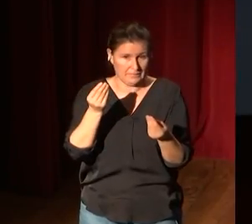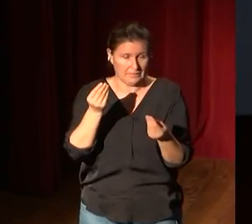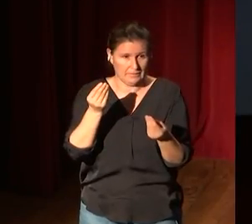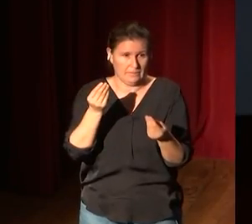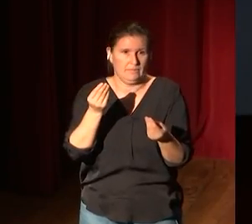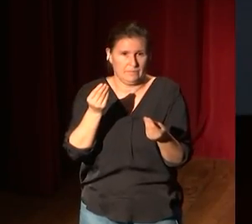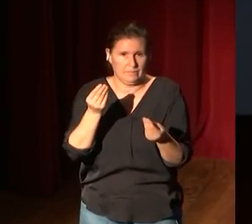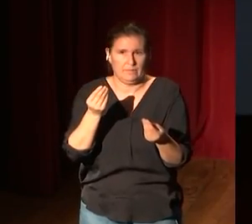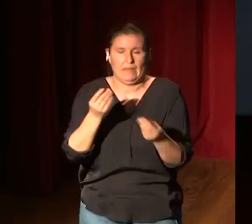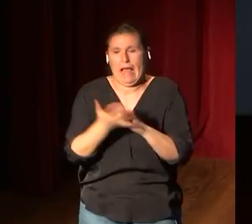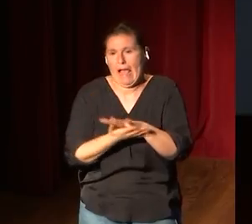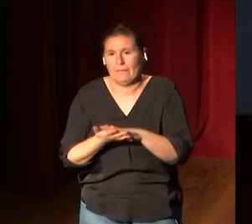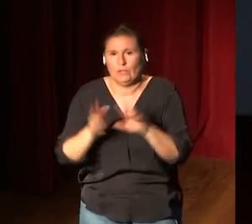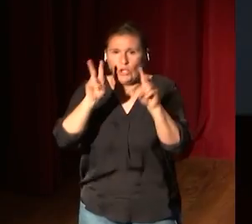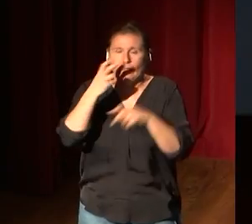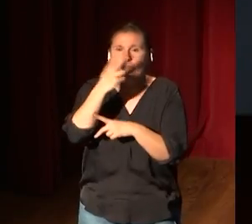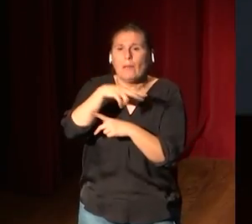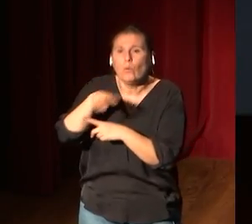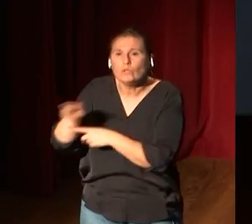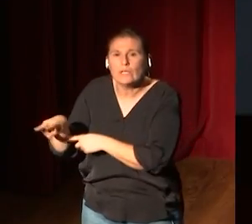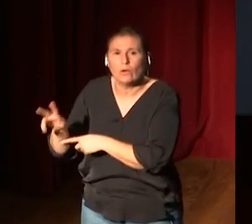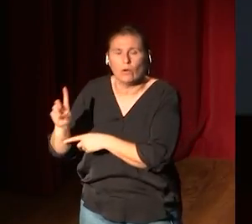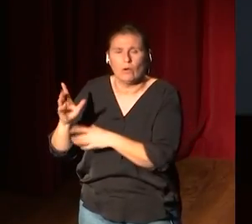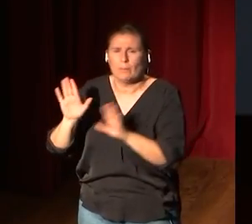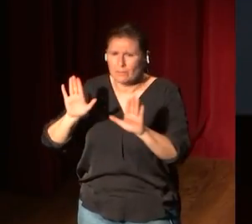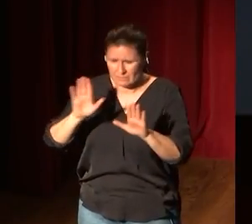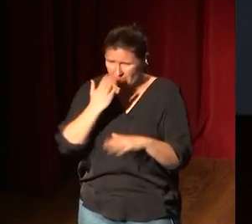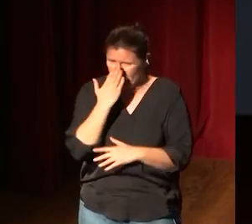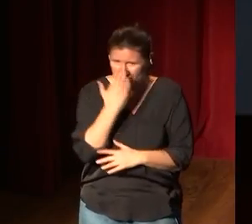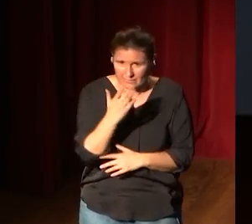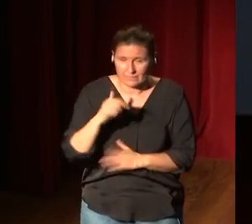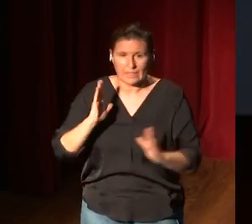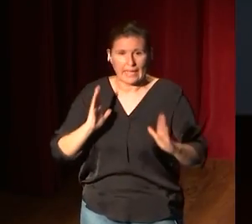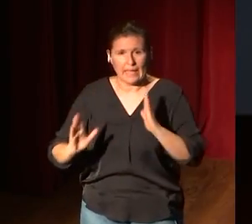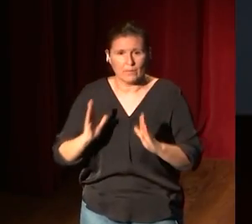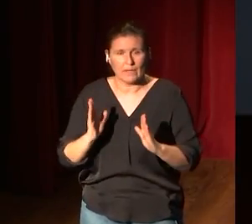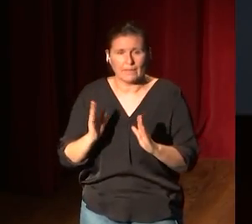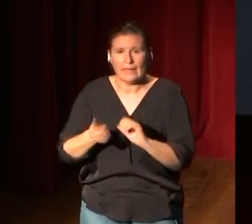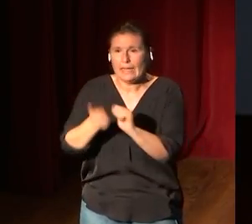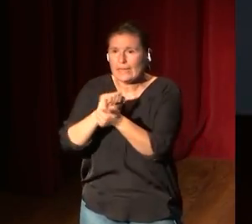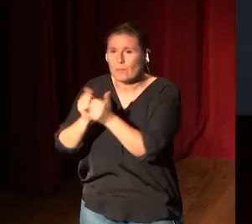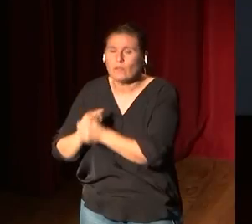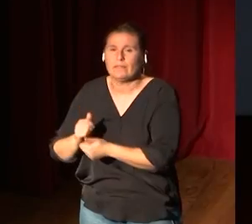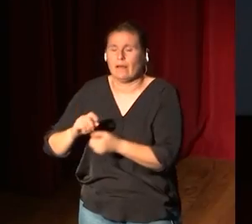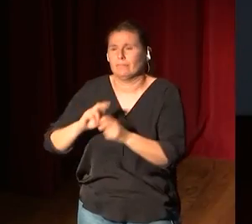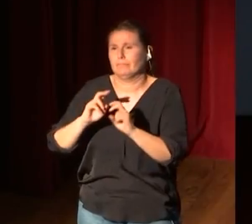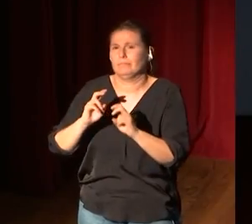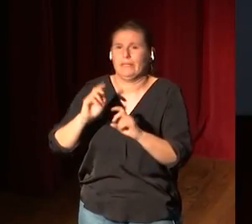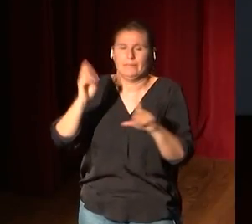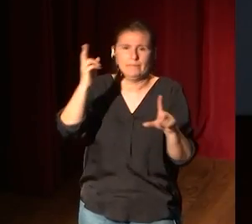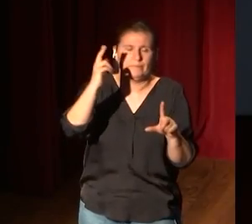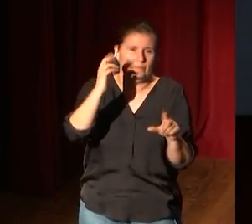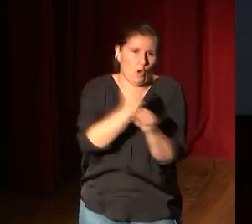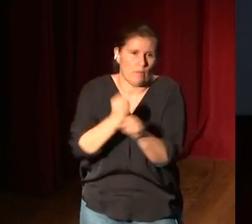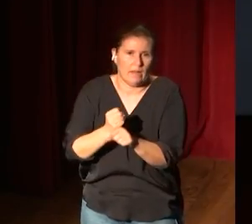hecho hablando de lo que es el museo, pero de verdad en esta época de reproductividad de la obra, es decir, que tú puedas hacer una